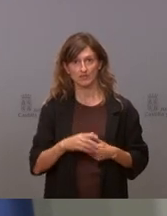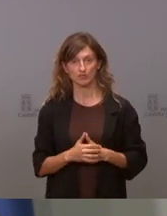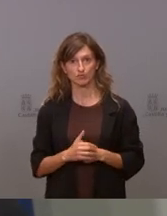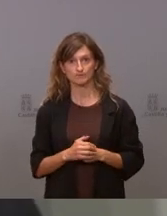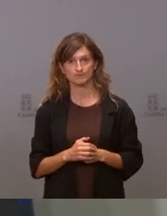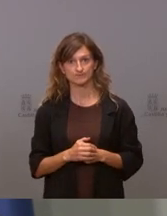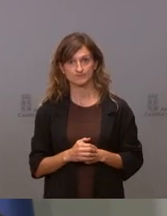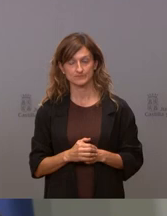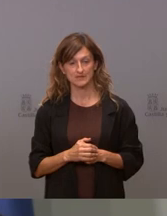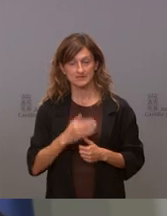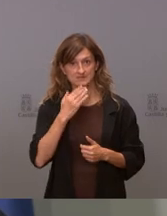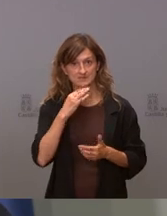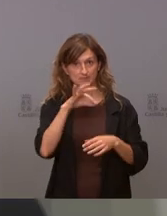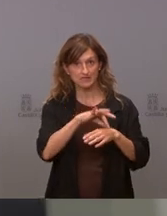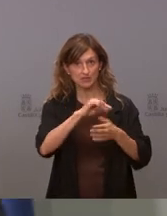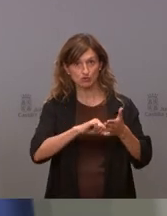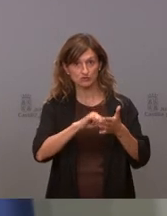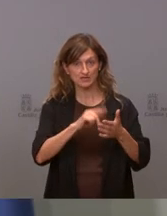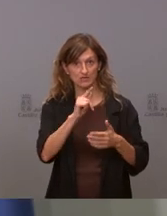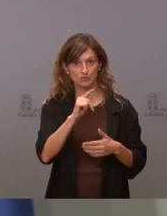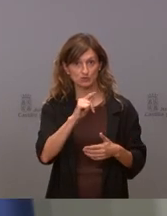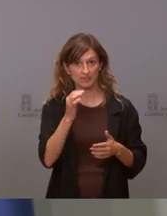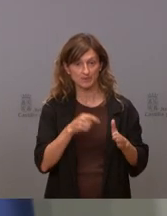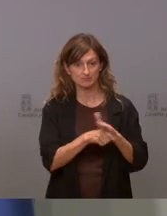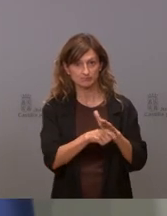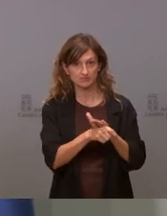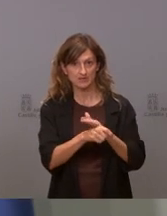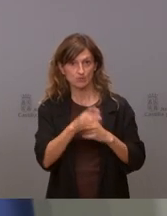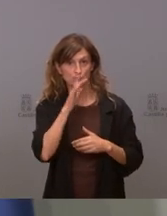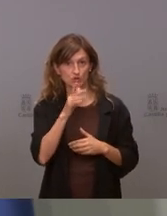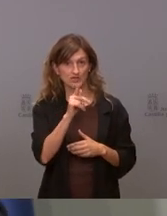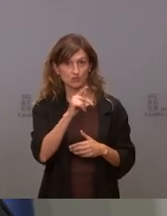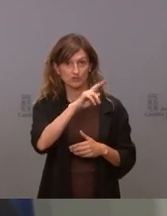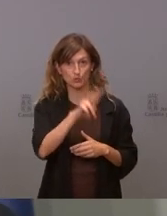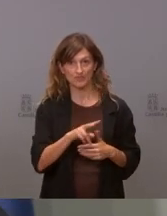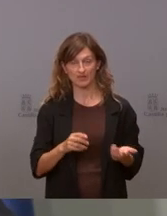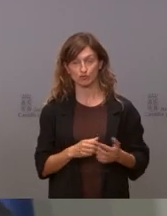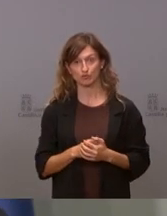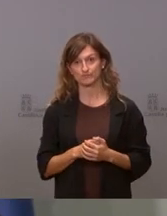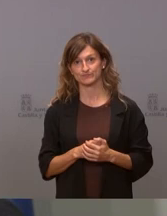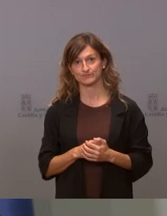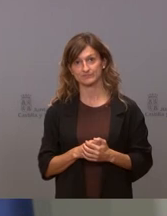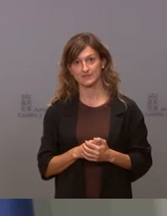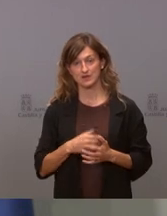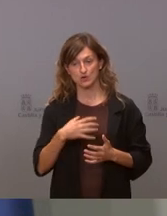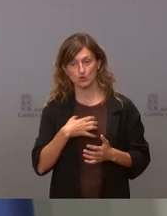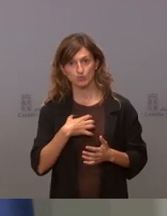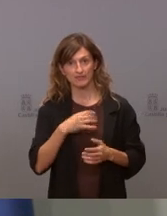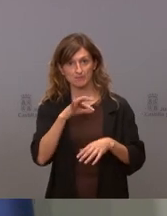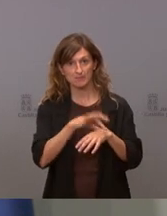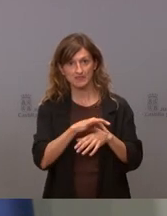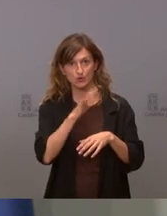si tenemos que poner médico por kilómetro cuadrado tenemos que financiar por kilómetro cuadrado no podemos financiar médico por persona